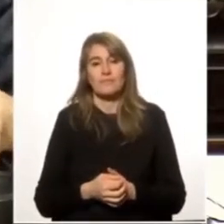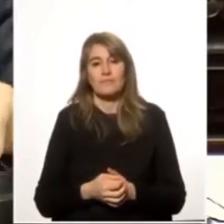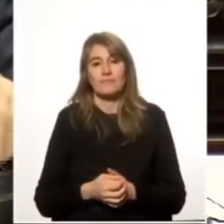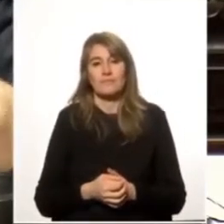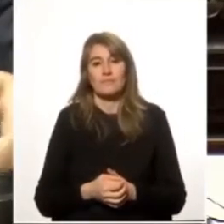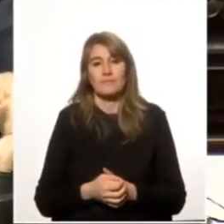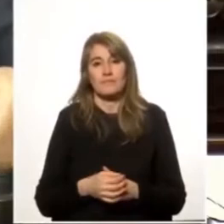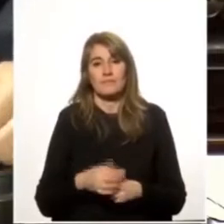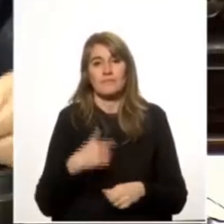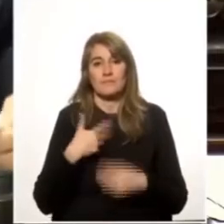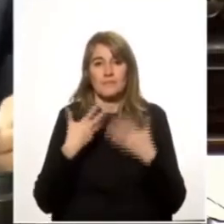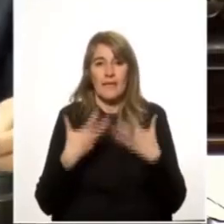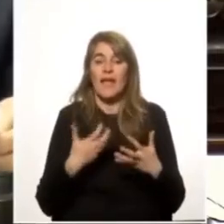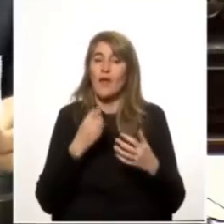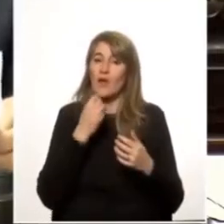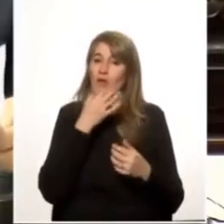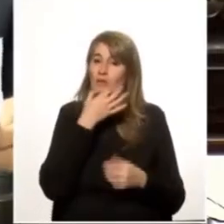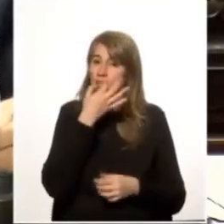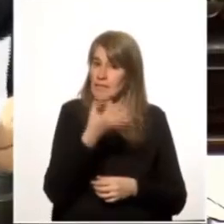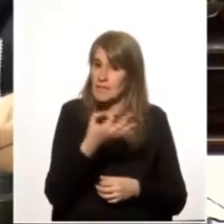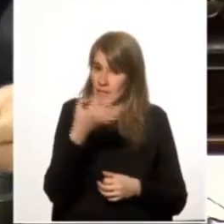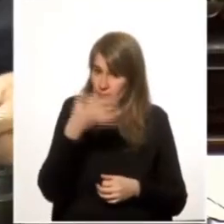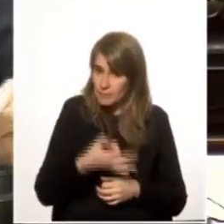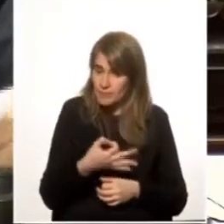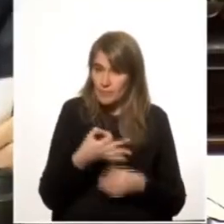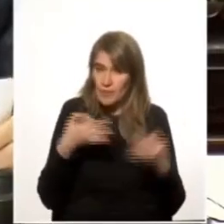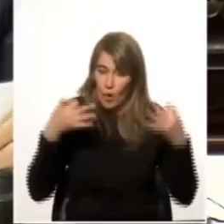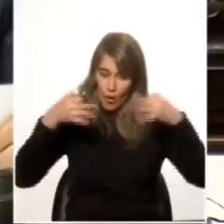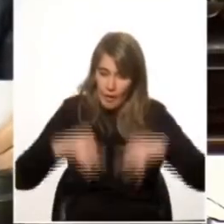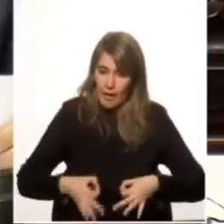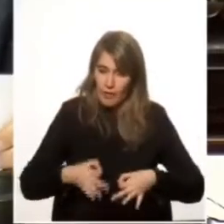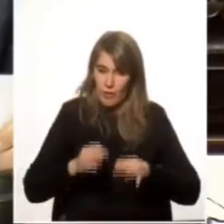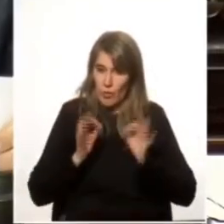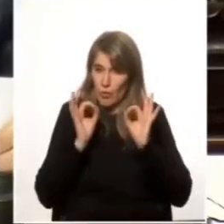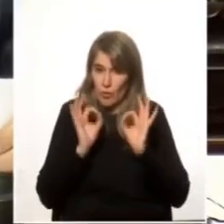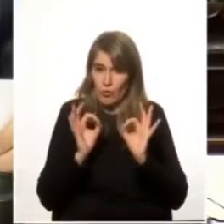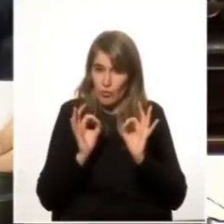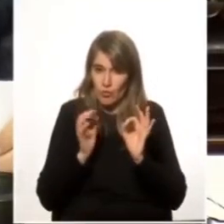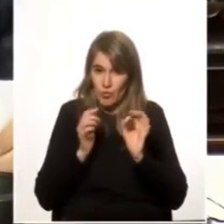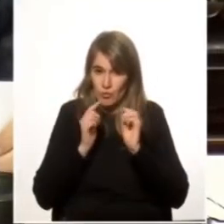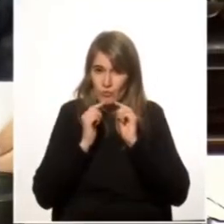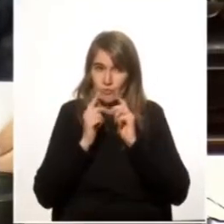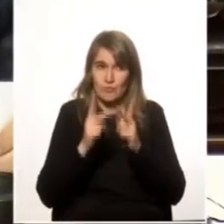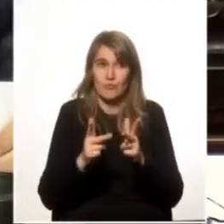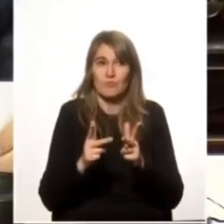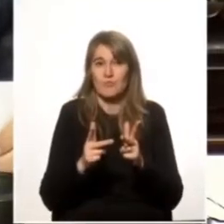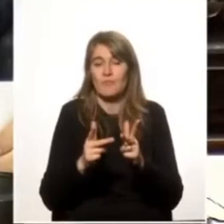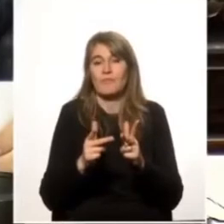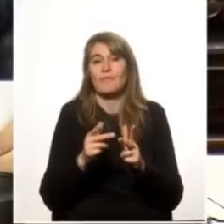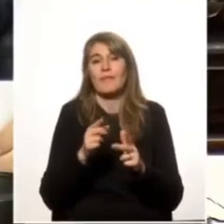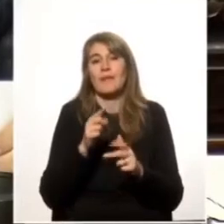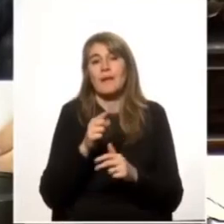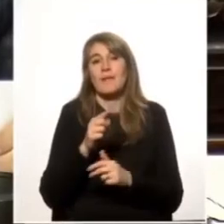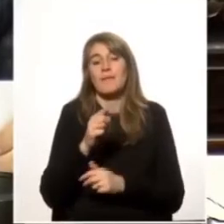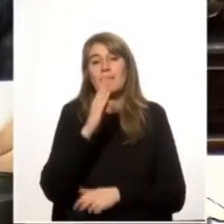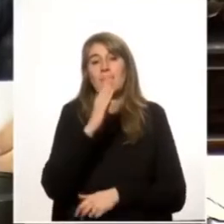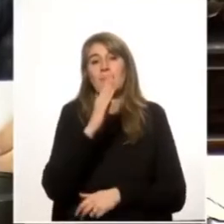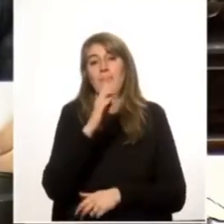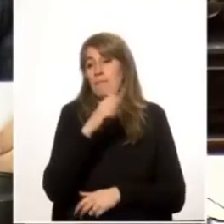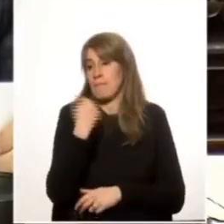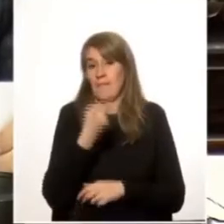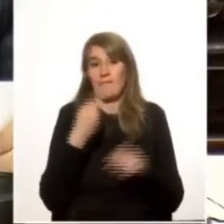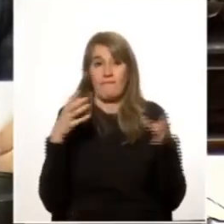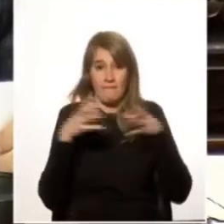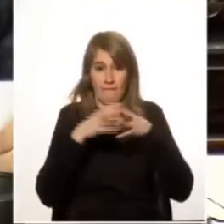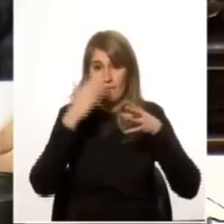Quiero ser preciso, señora Presidenta. El plenario del Frente Amplio